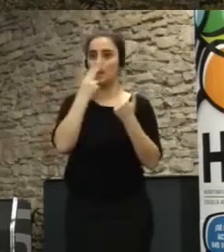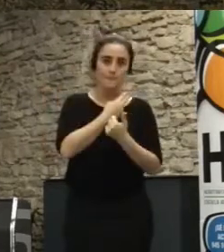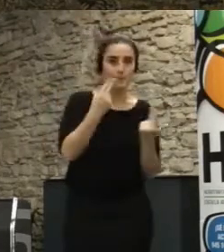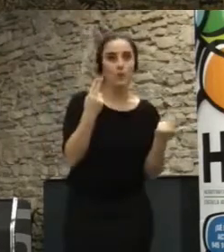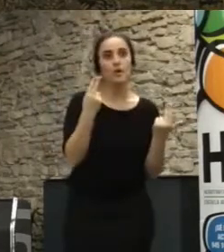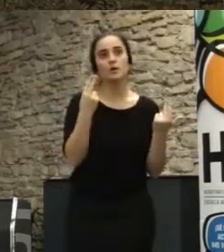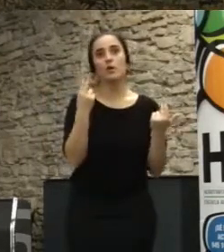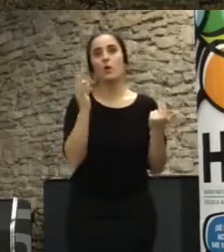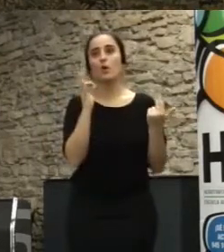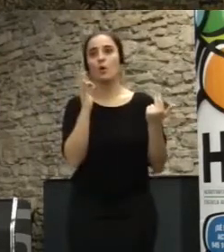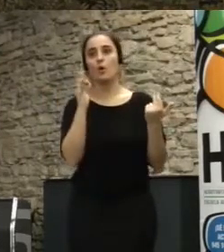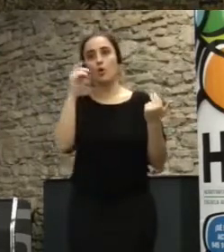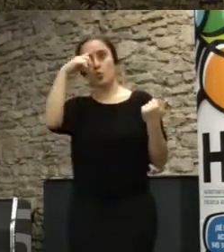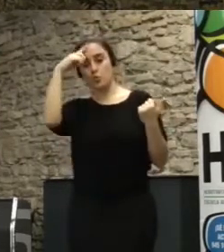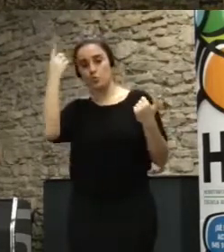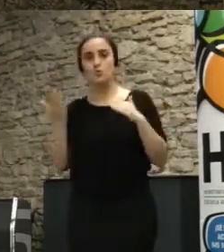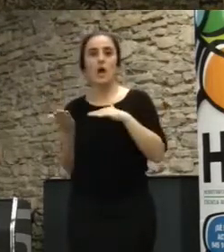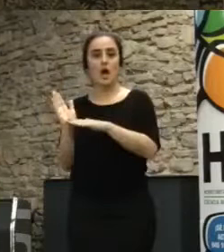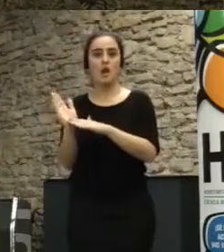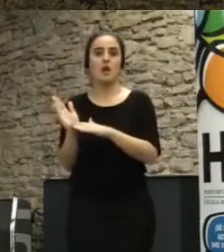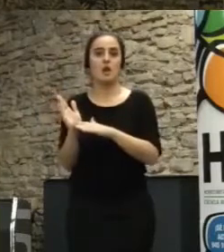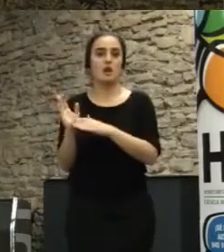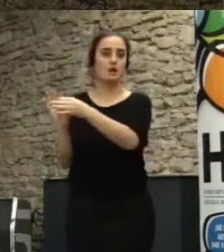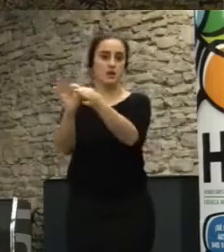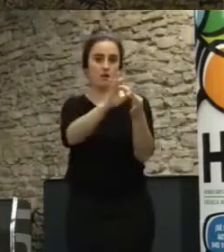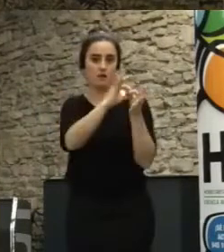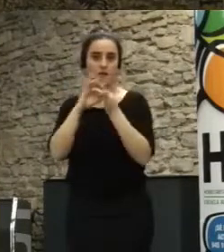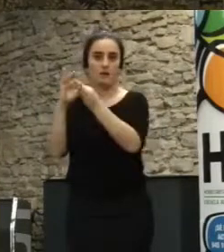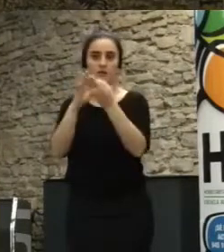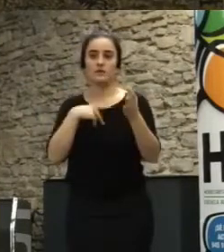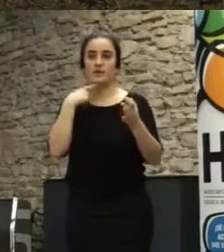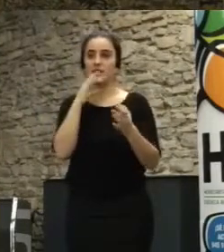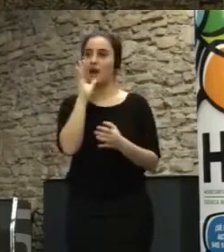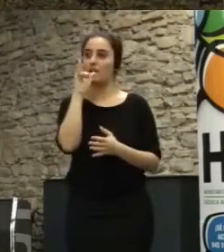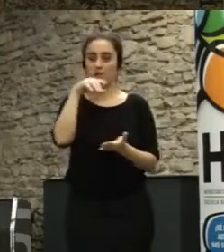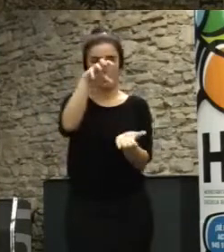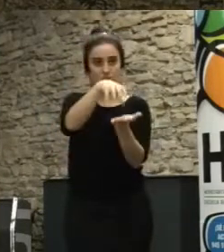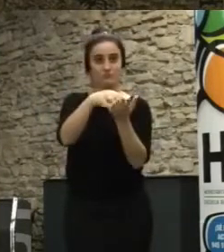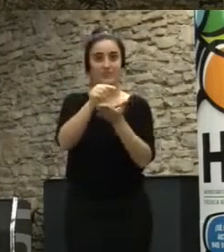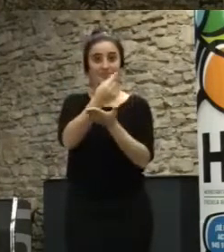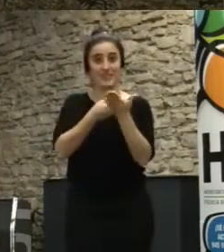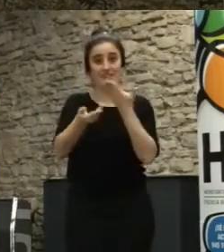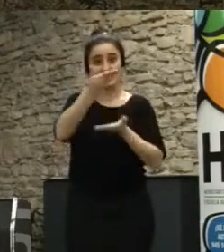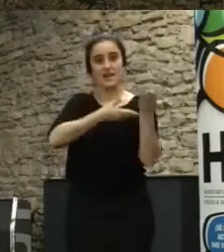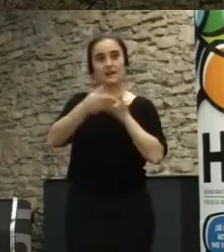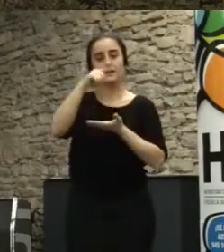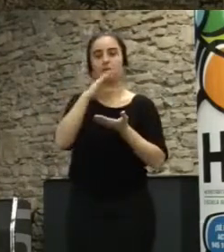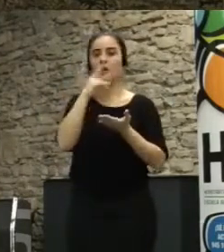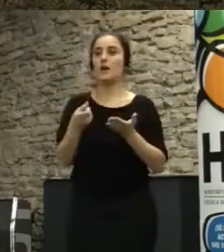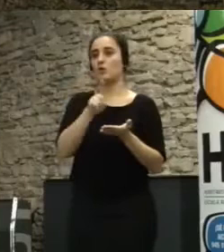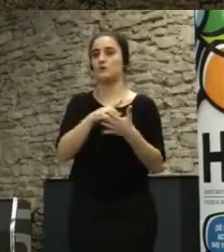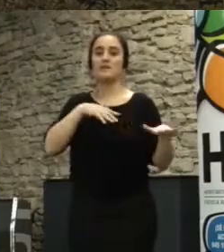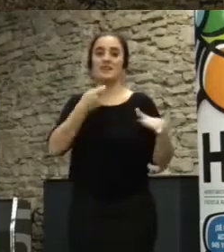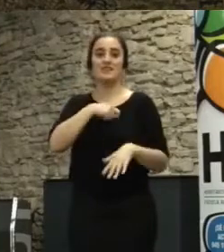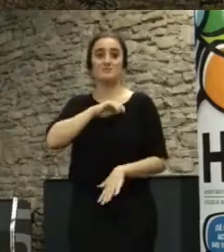una oferta cultural entonces bueno codiseñar infraestructuras y aquí volvemos existe un movimiento muy fuerte en